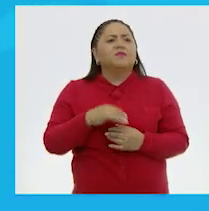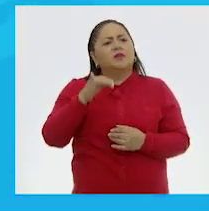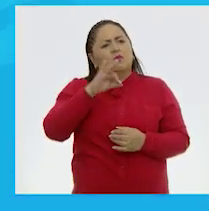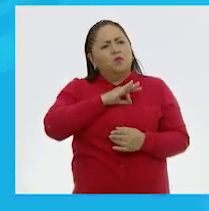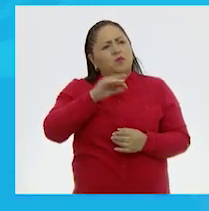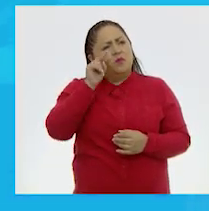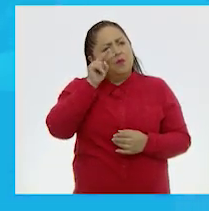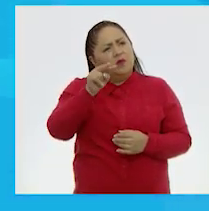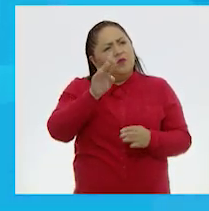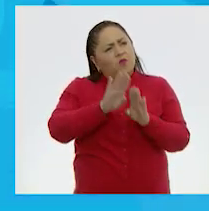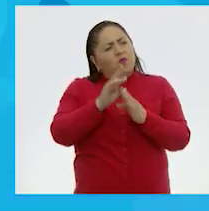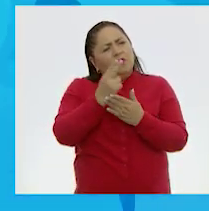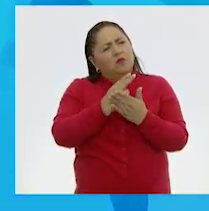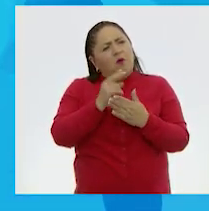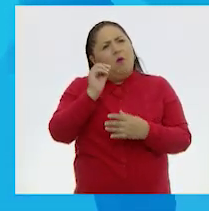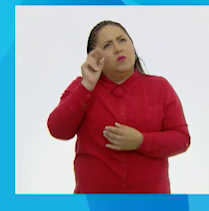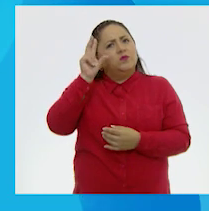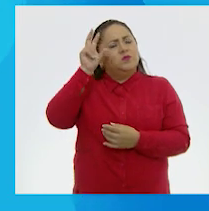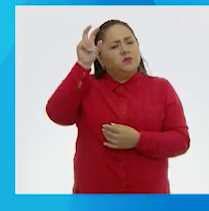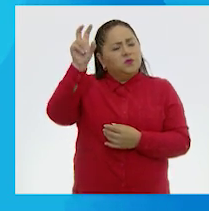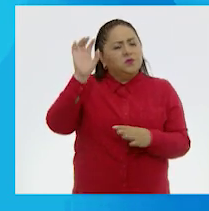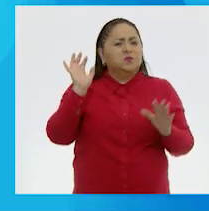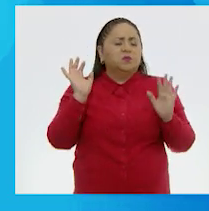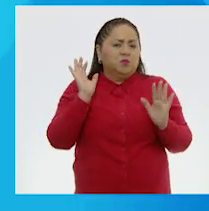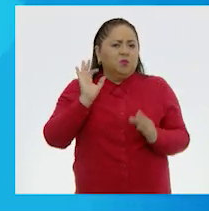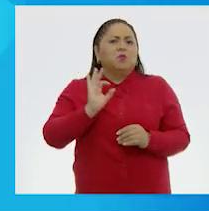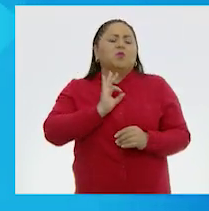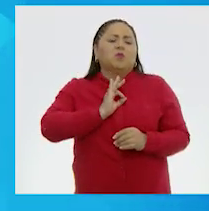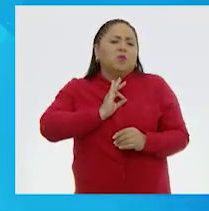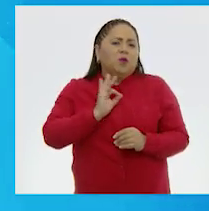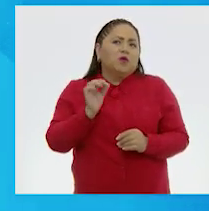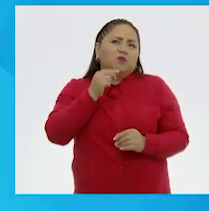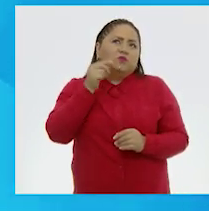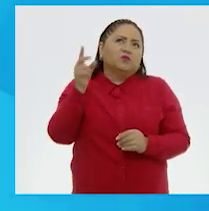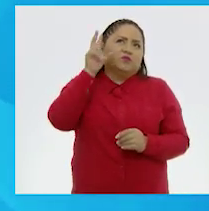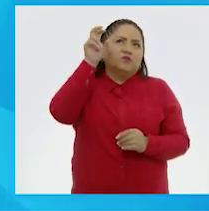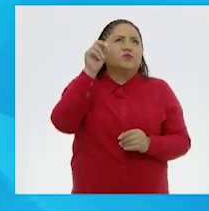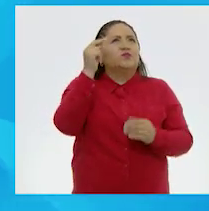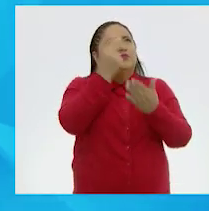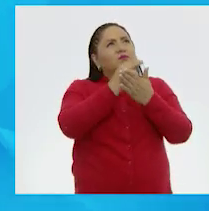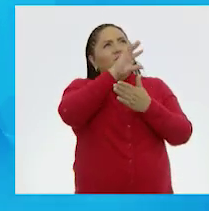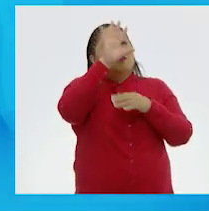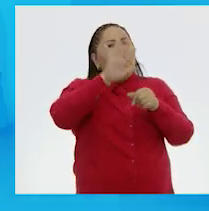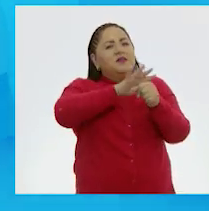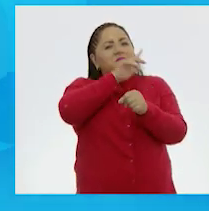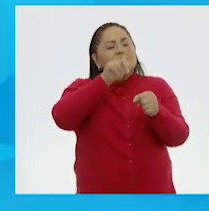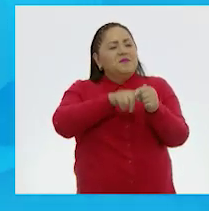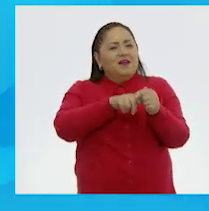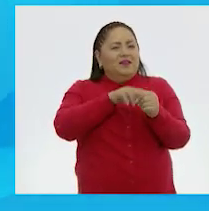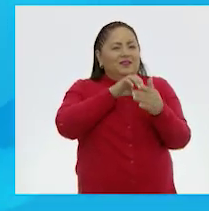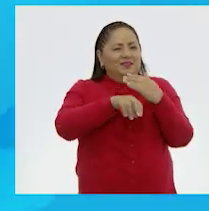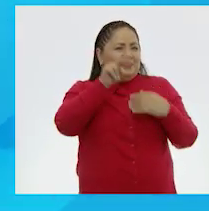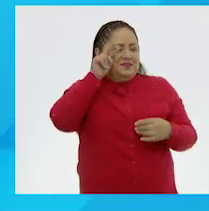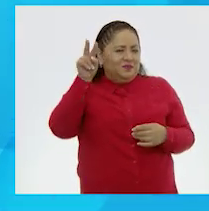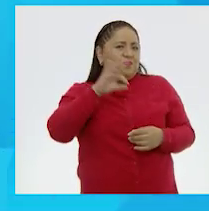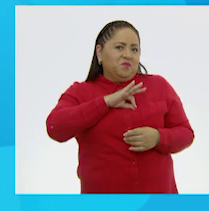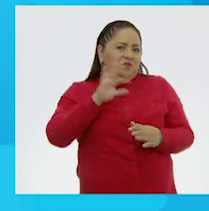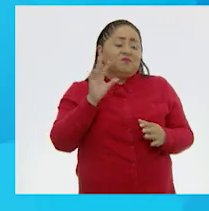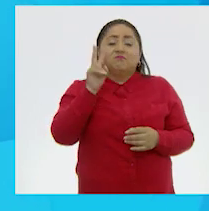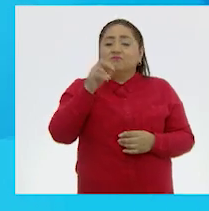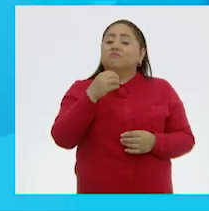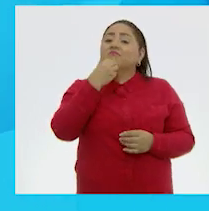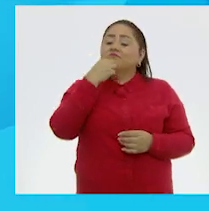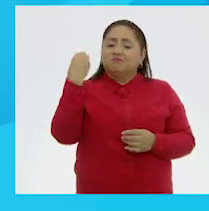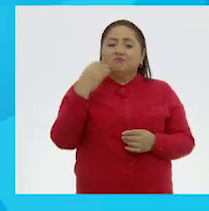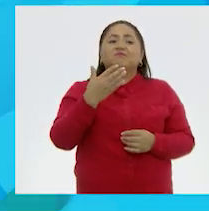podría ser la representación de un sueño. Un sueño que ella tiene con un animal fantástico como el que vemos aquí. ¡Qué padre